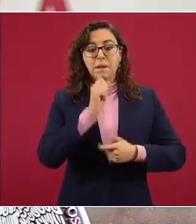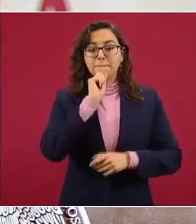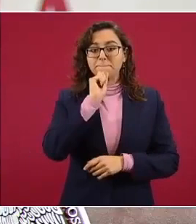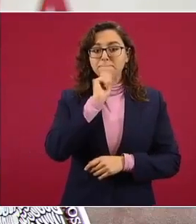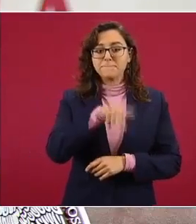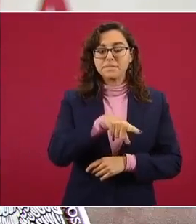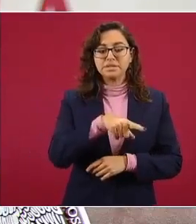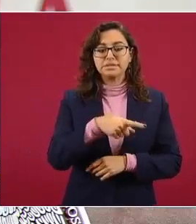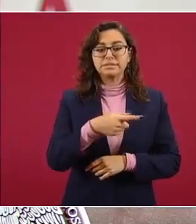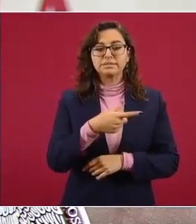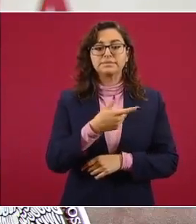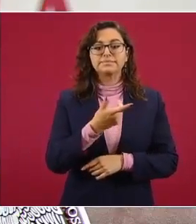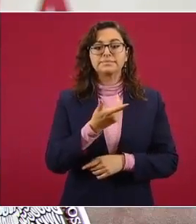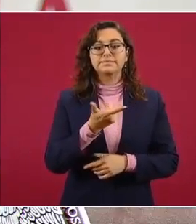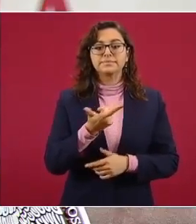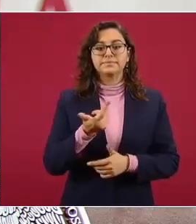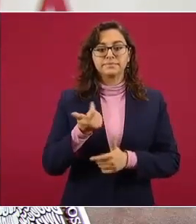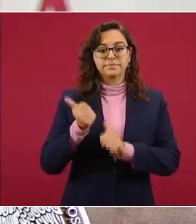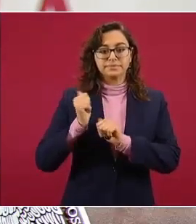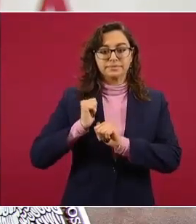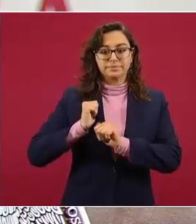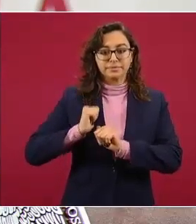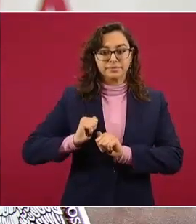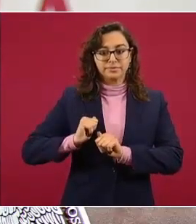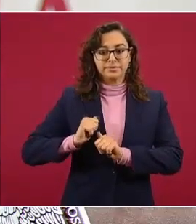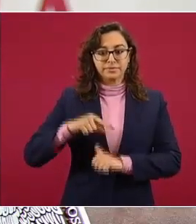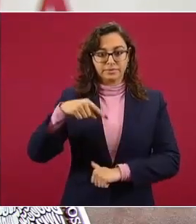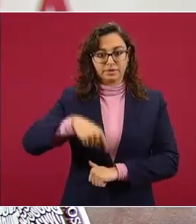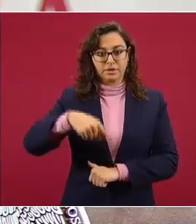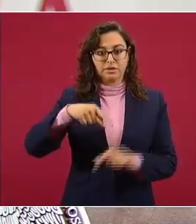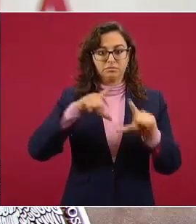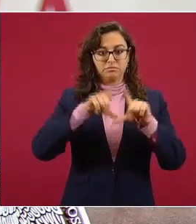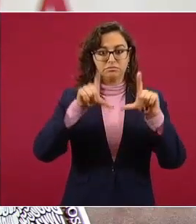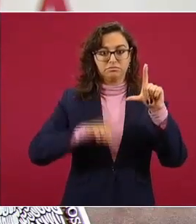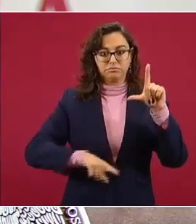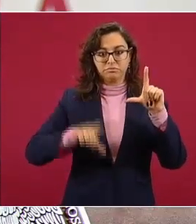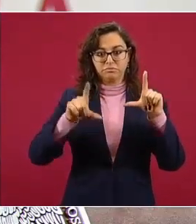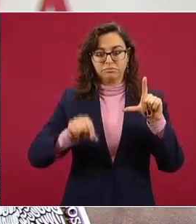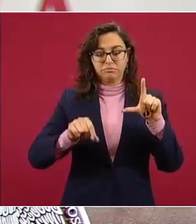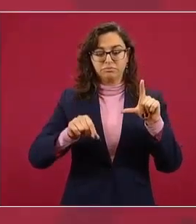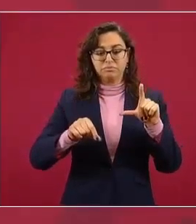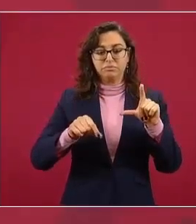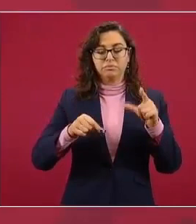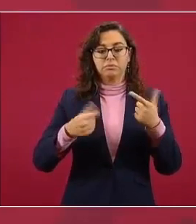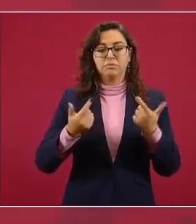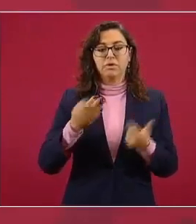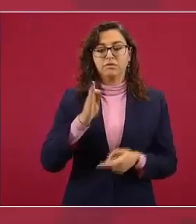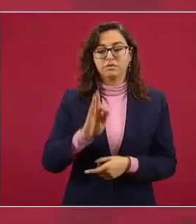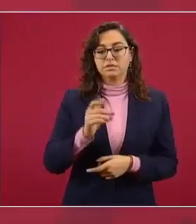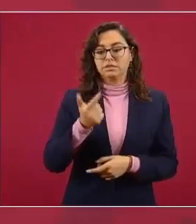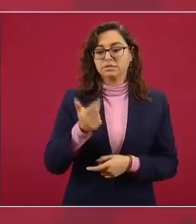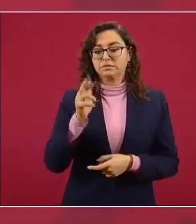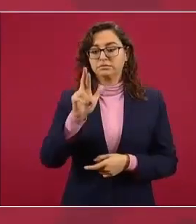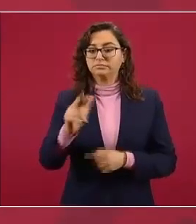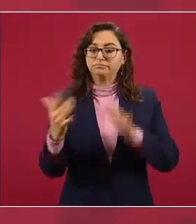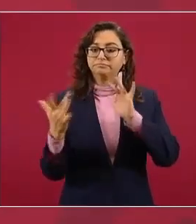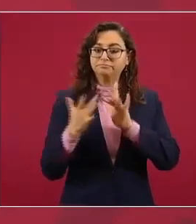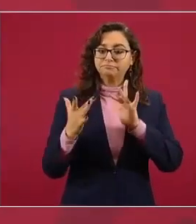con las autoridades en México, sobre todo con la Fiscalía.